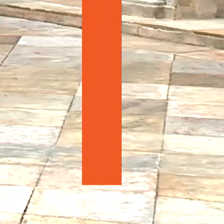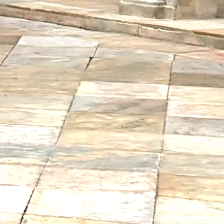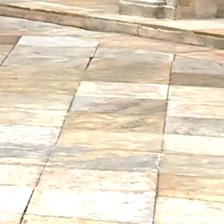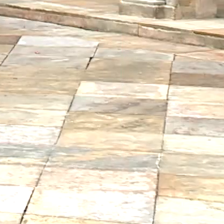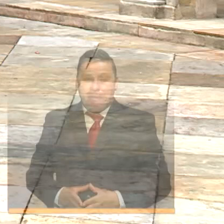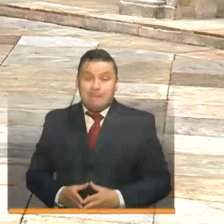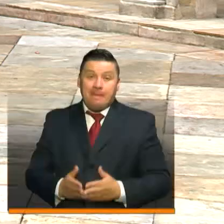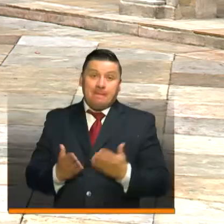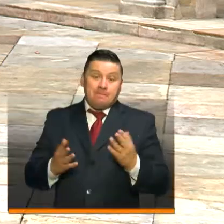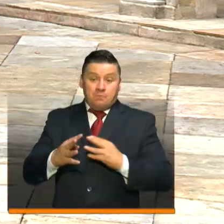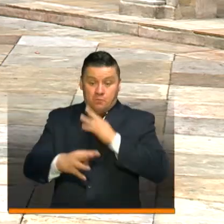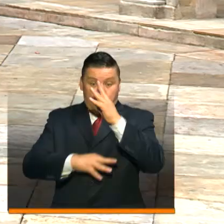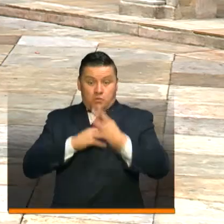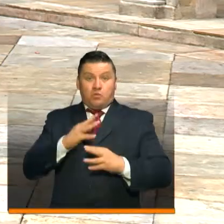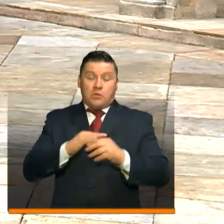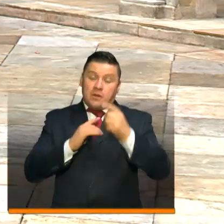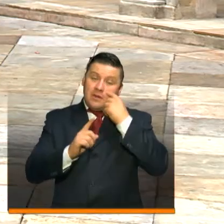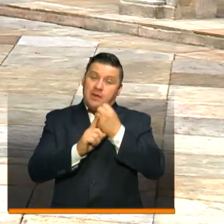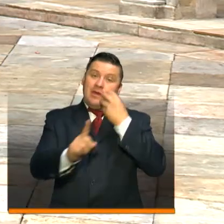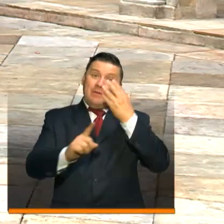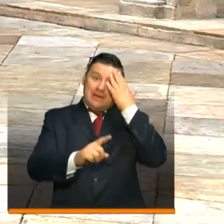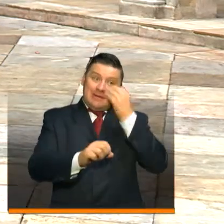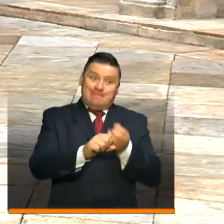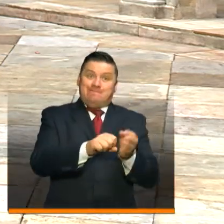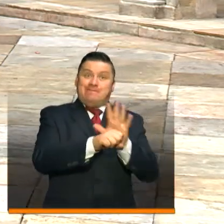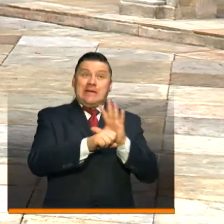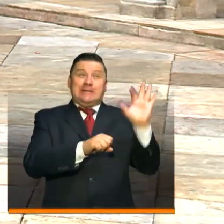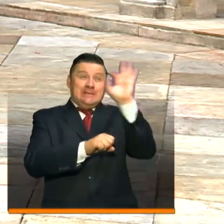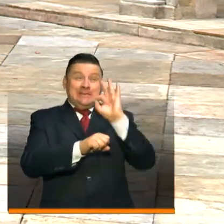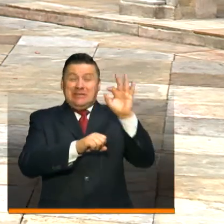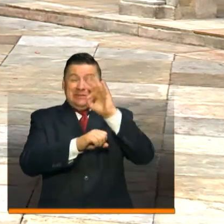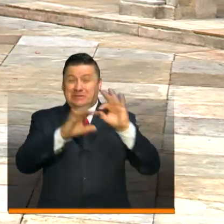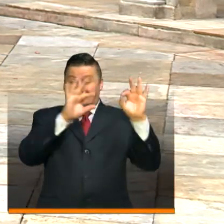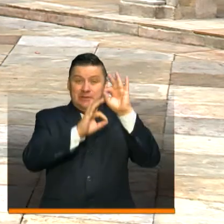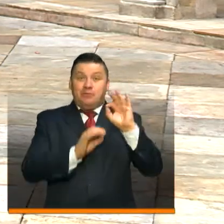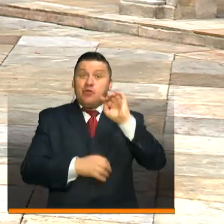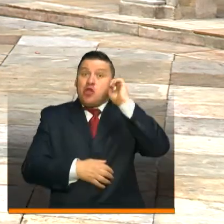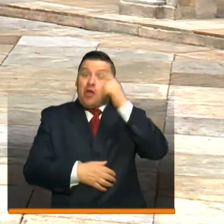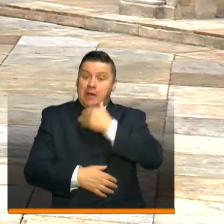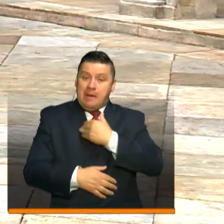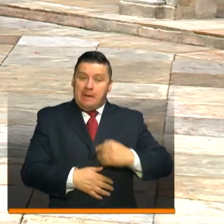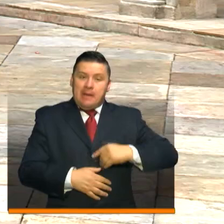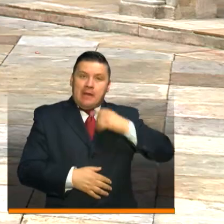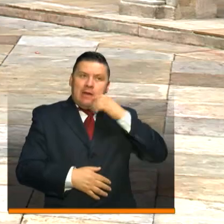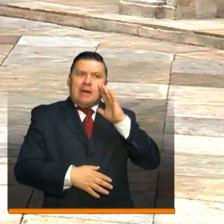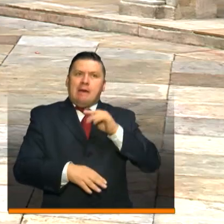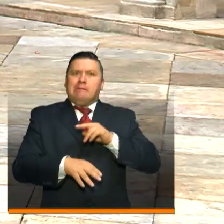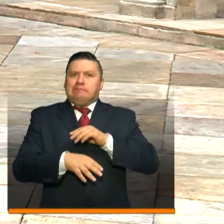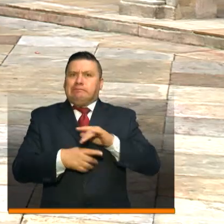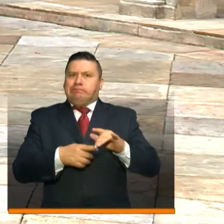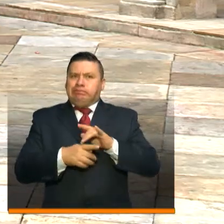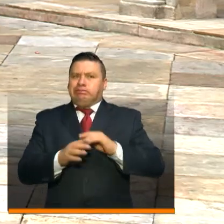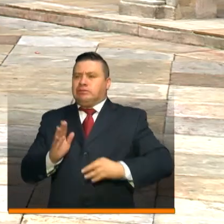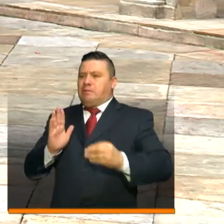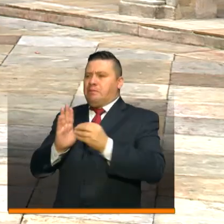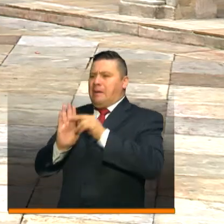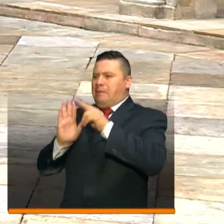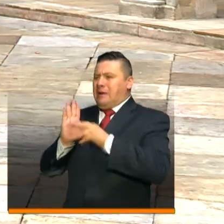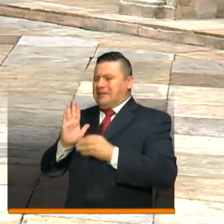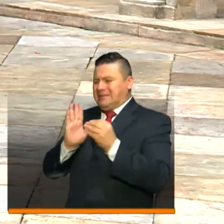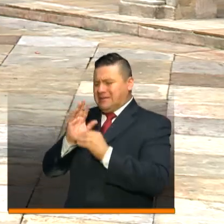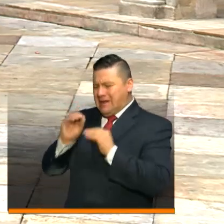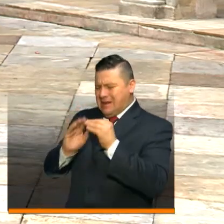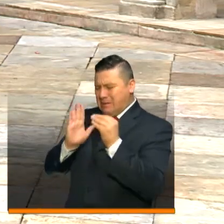Y mientras el mundo sigue impactado por la pandemia, el gobierno del presidente Iván Duque sigue aplicando medidas para contenerlo.